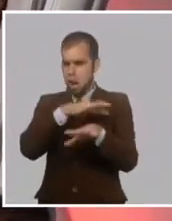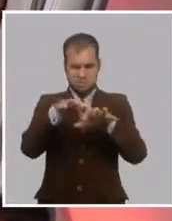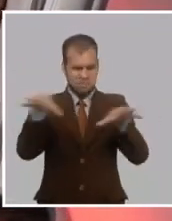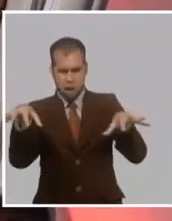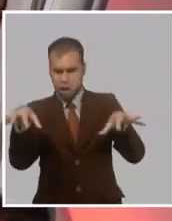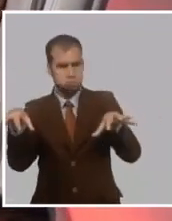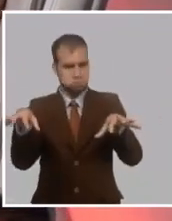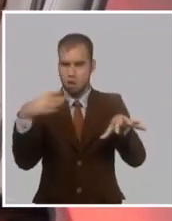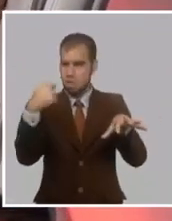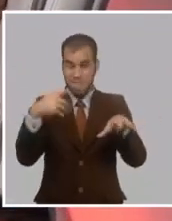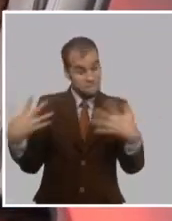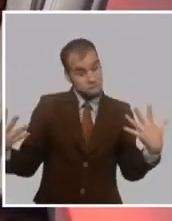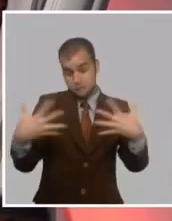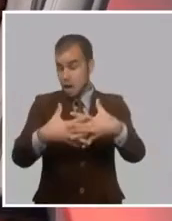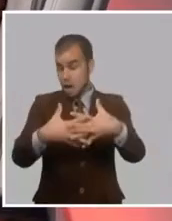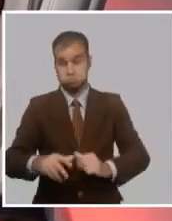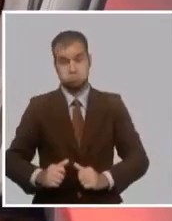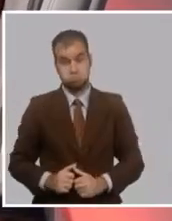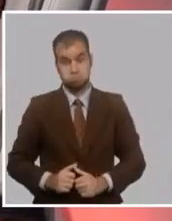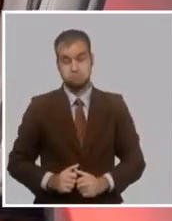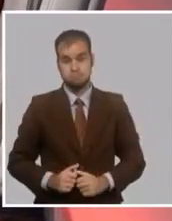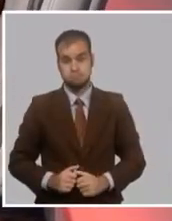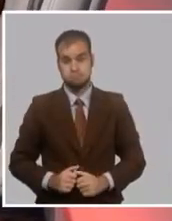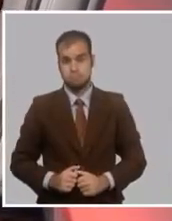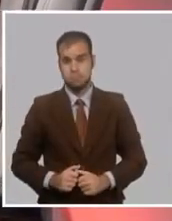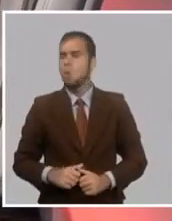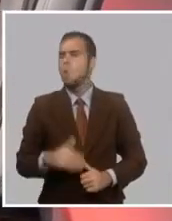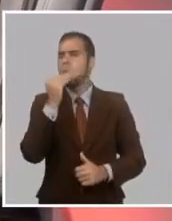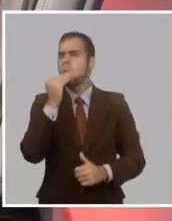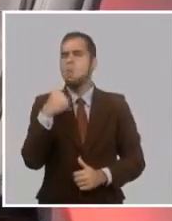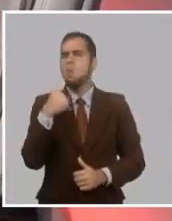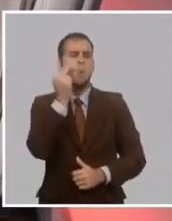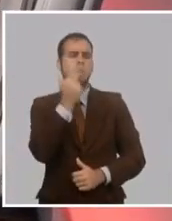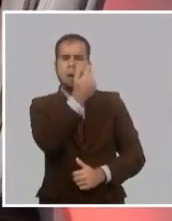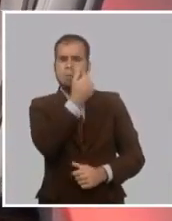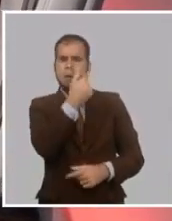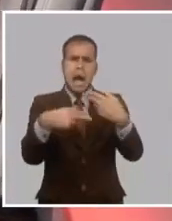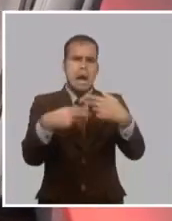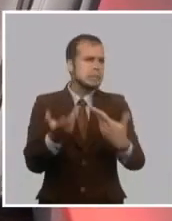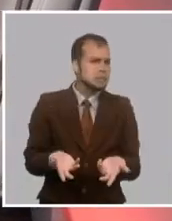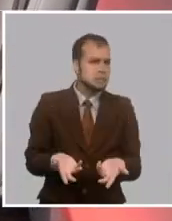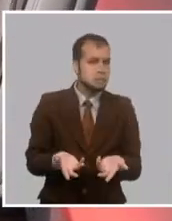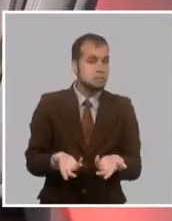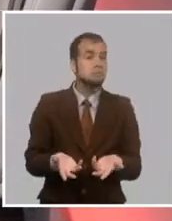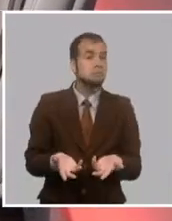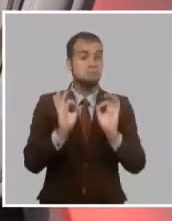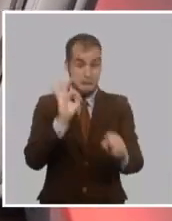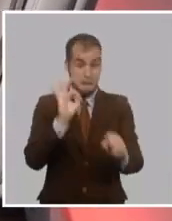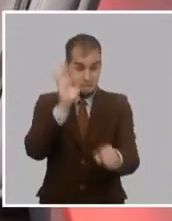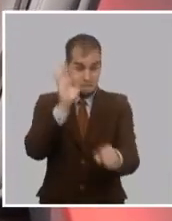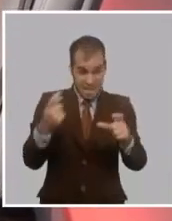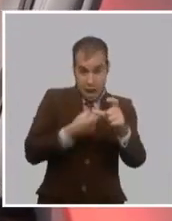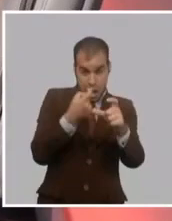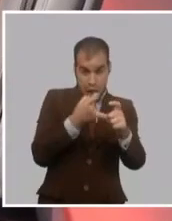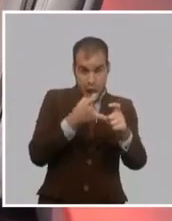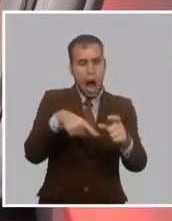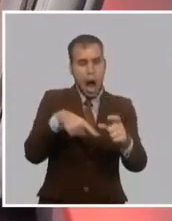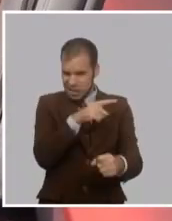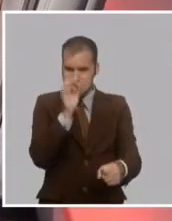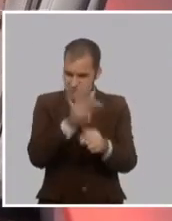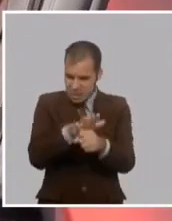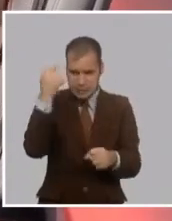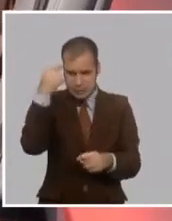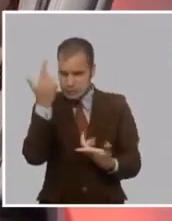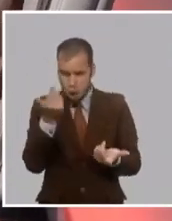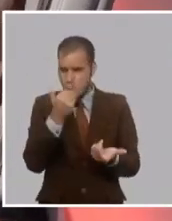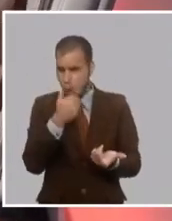por lo menos teóricamente, con vista a la práctica lo resuelve cuando está aún andando la guerra. Cuando está aún andando